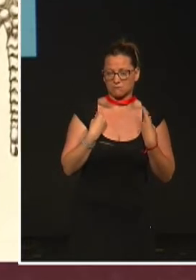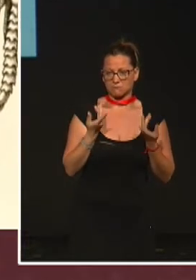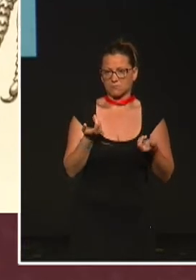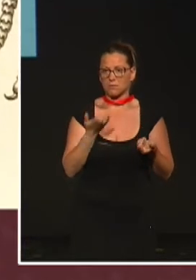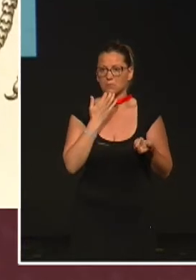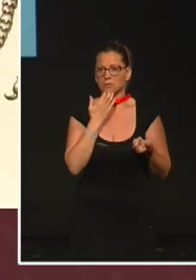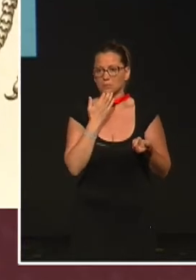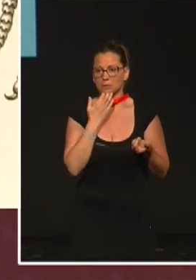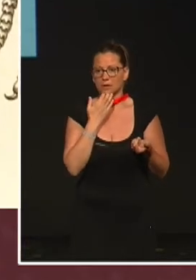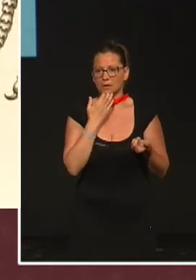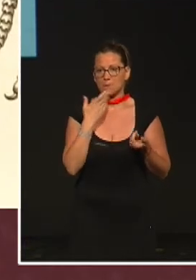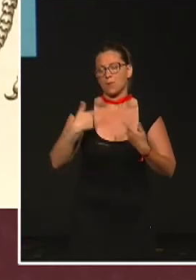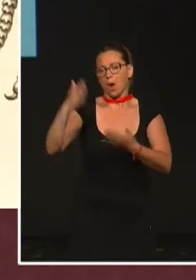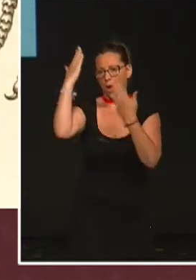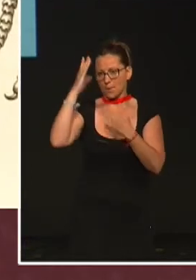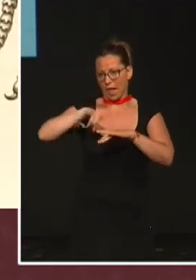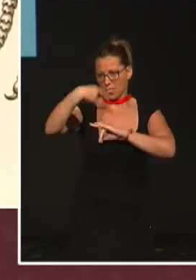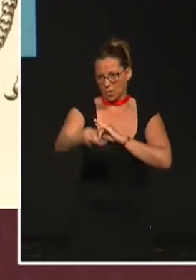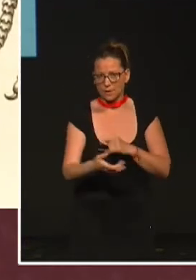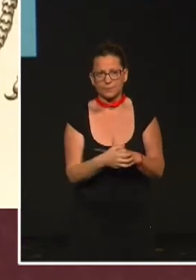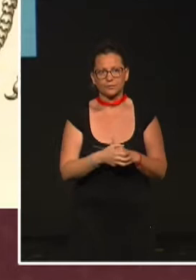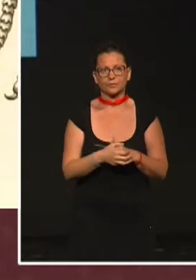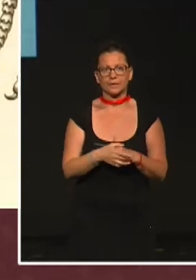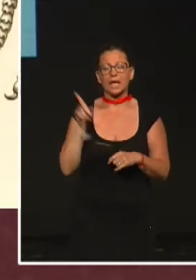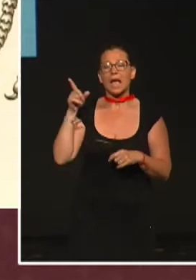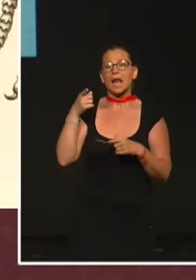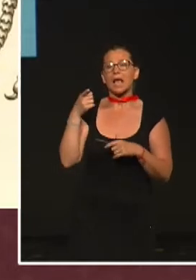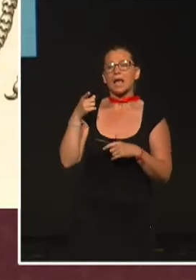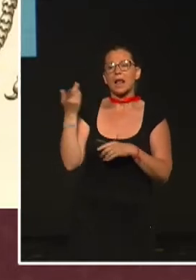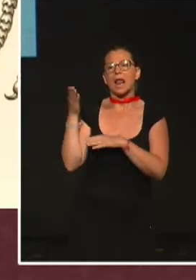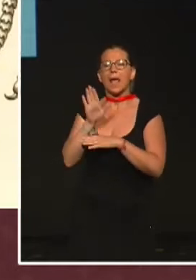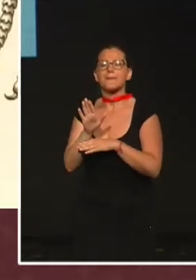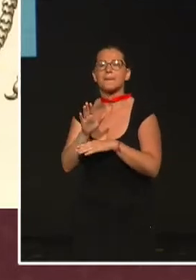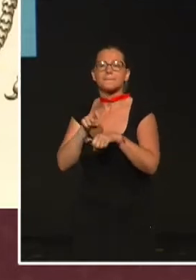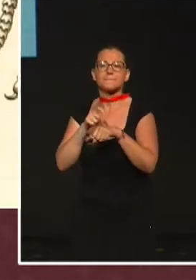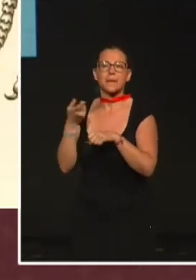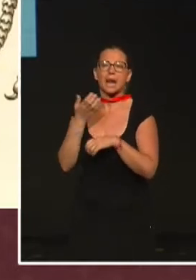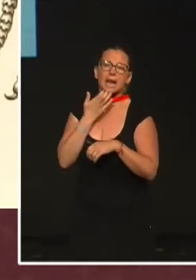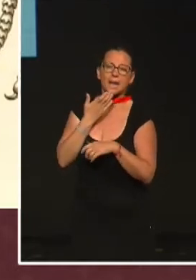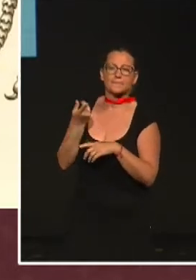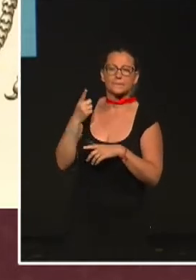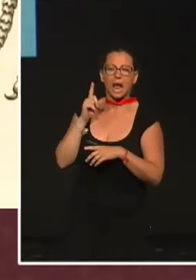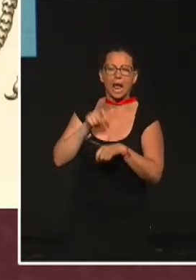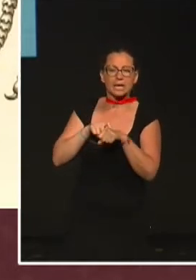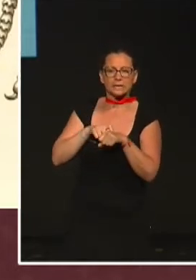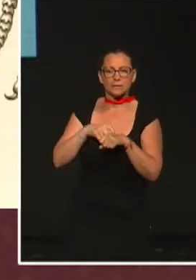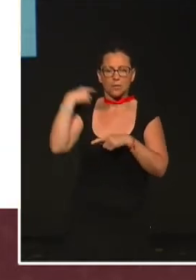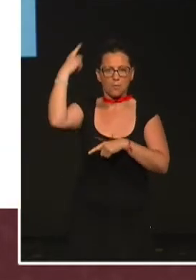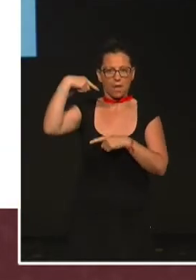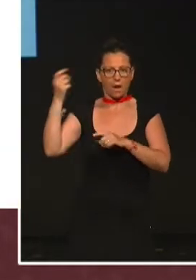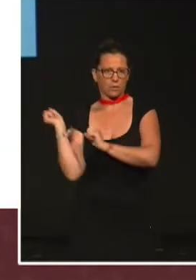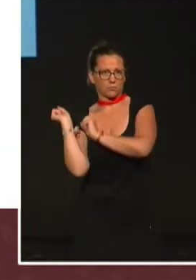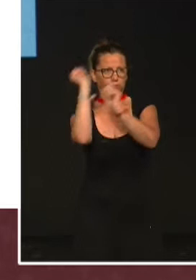este caso, el homenaje es doble. El ejemplar tipo de esta especie fue uno de los que encontró Darwin y mandó a Londres en sus viajes.